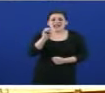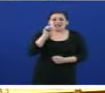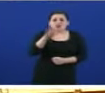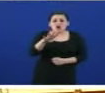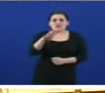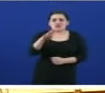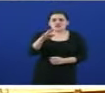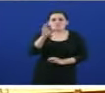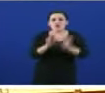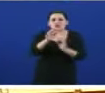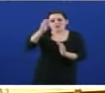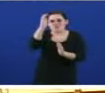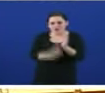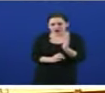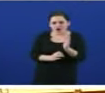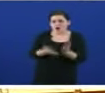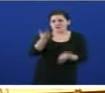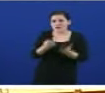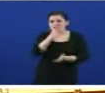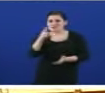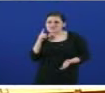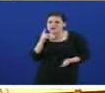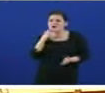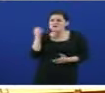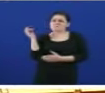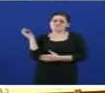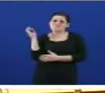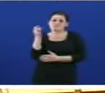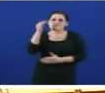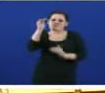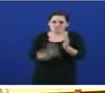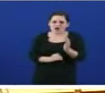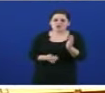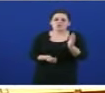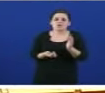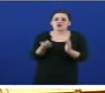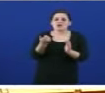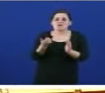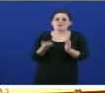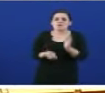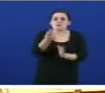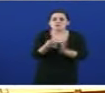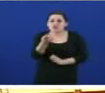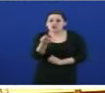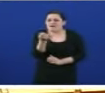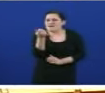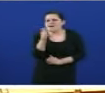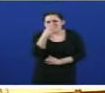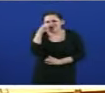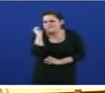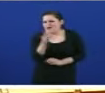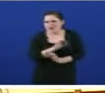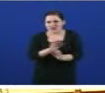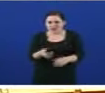% por baixo do que estaba hai un ano. Por baixo, por certo, dos custos de producción. Algo terá a ver, señoría, seu